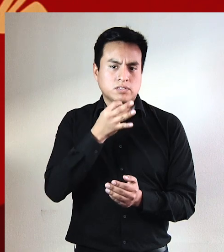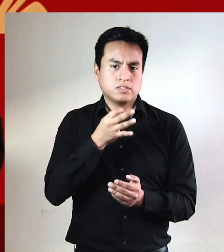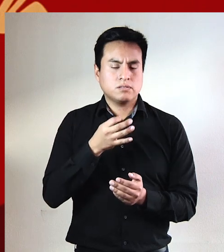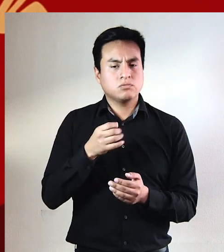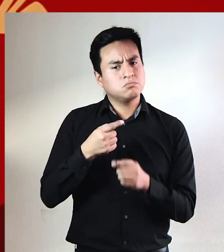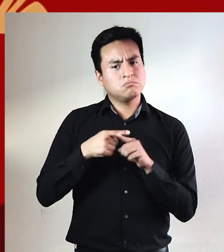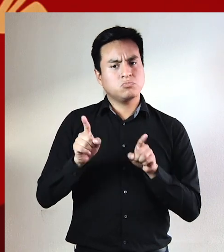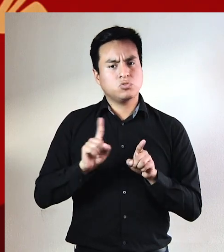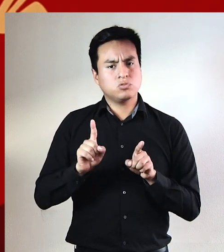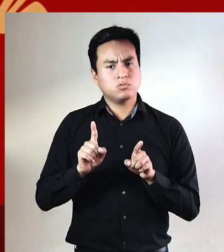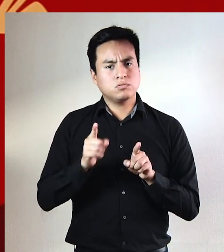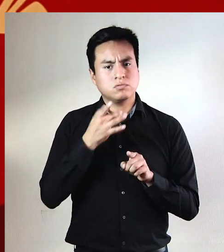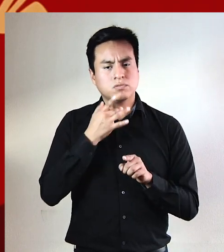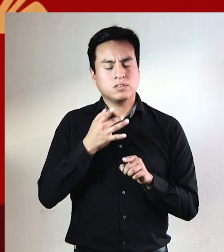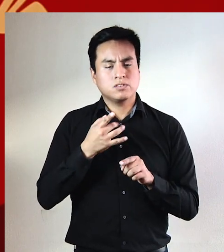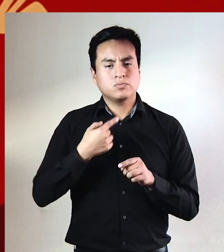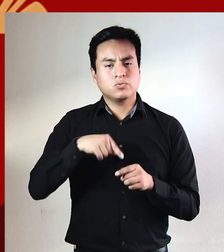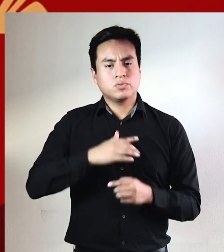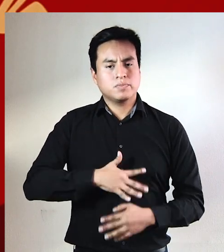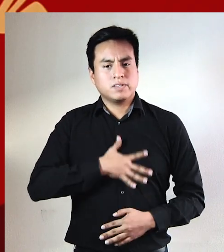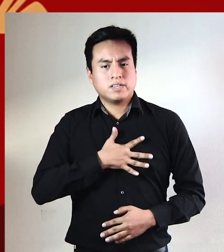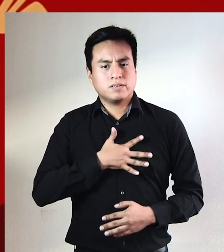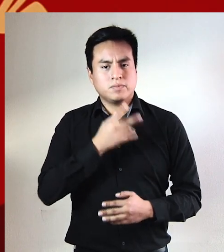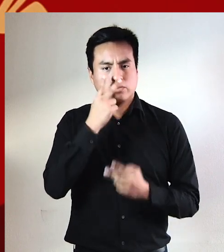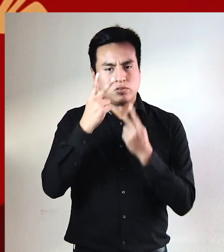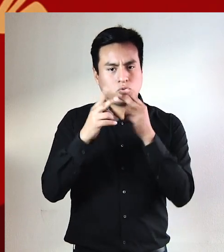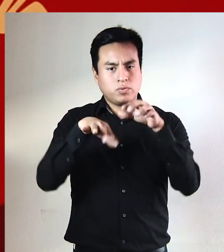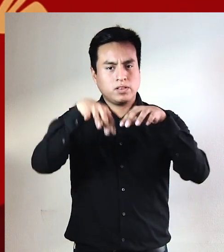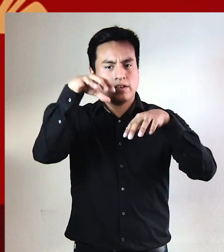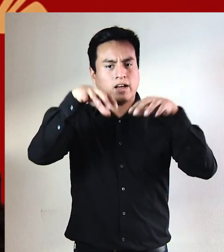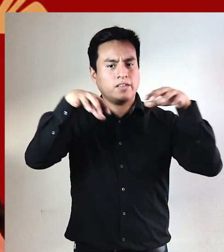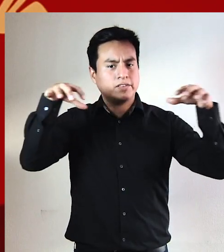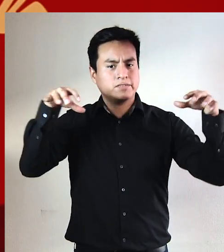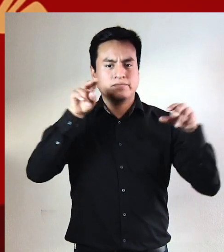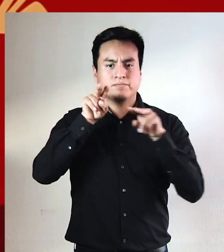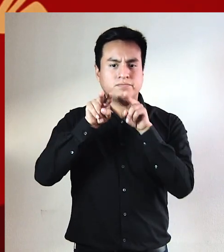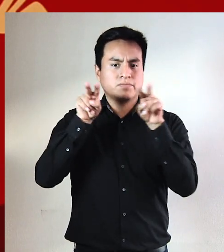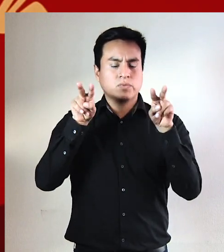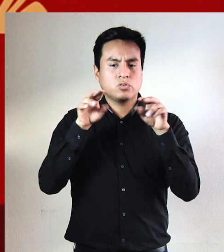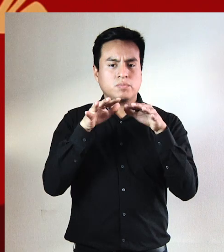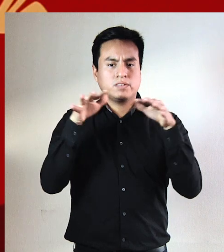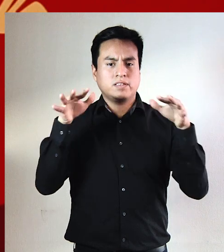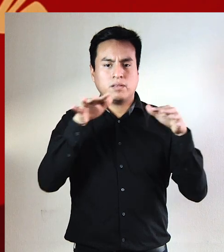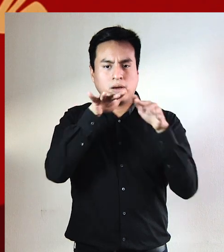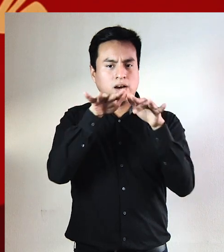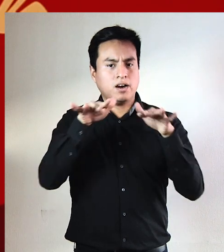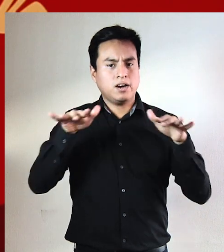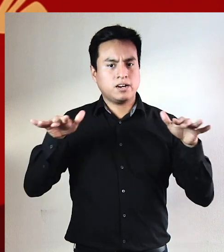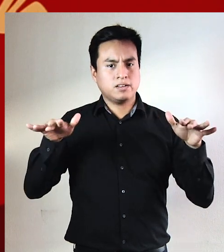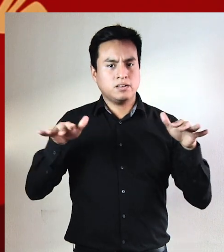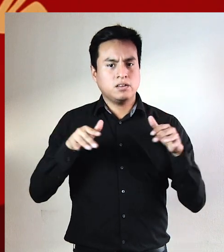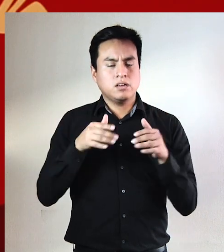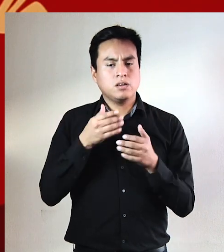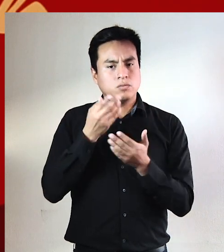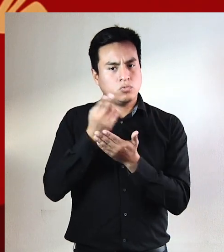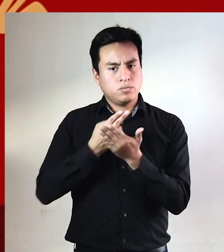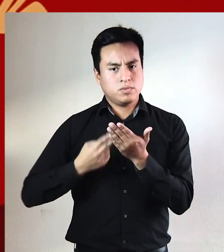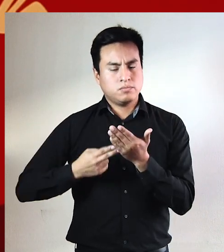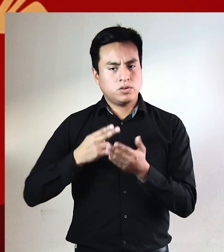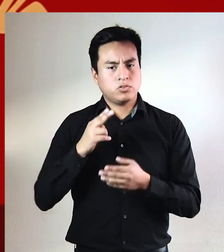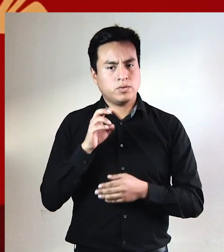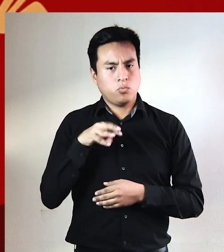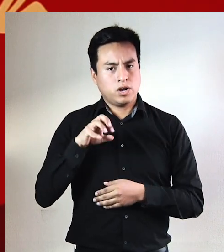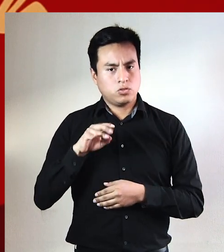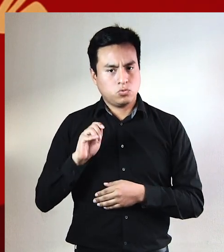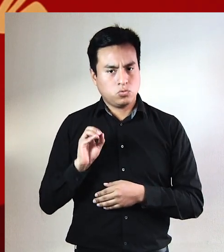menudo no es distinta a la que podemos experimentar mirando las cumbres de los Andes o la inmensidad del mar. Poemas como Galope